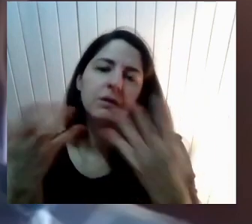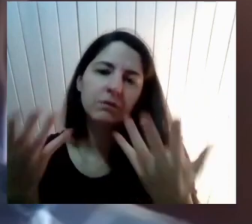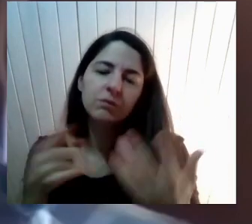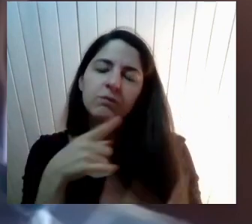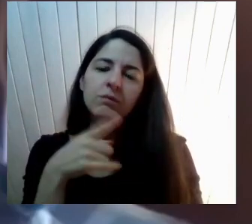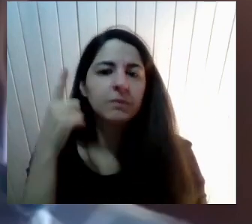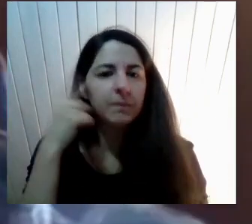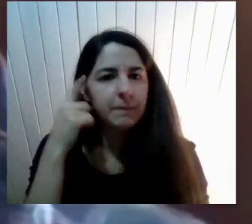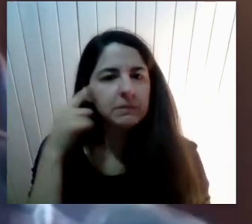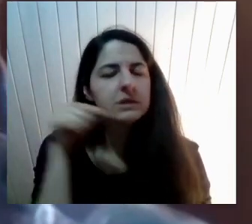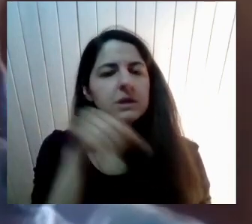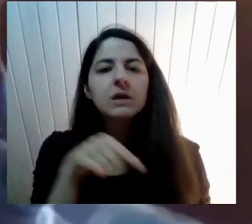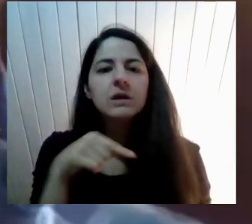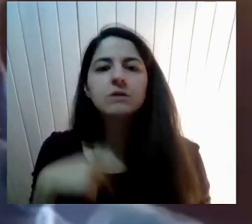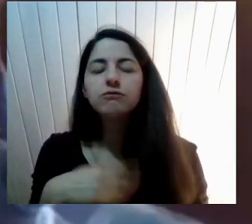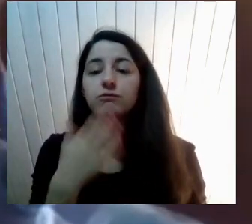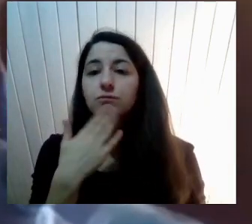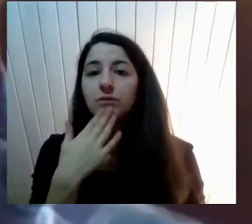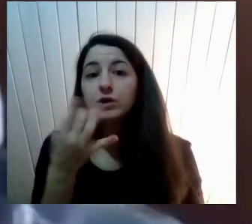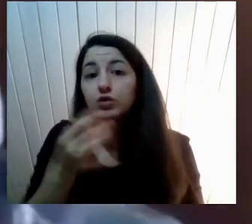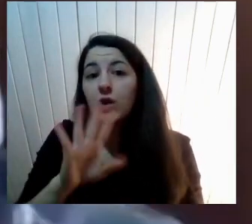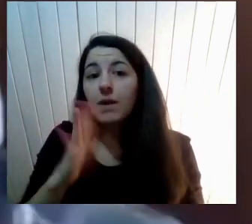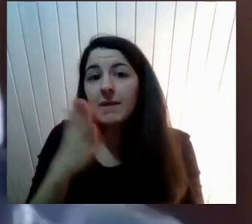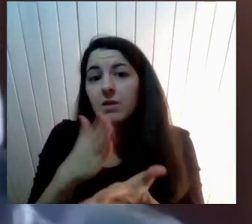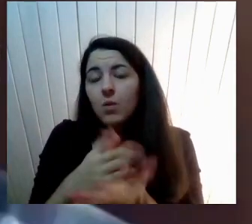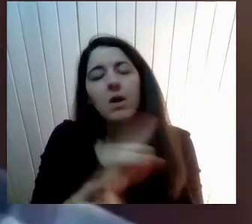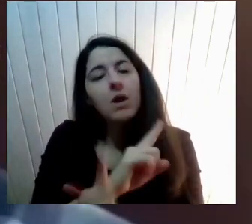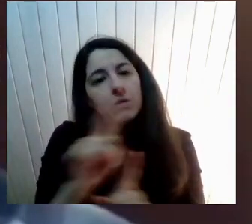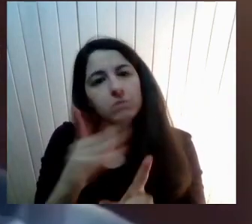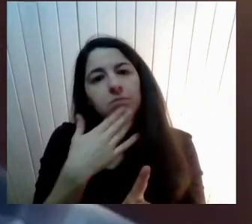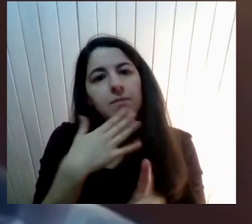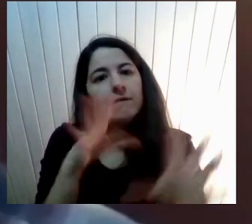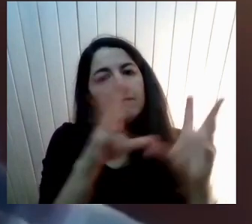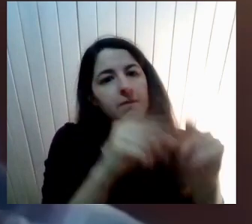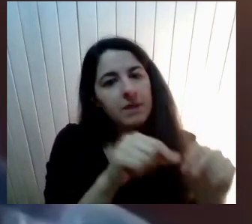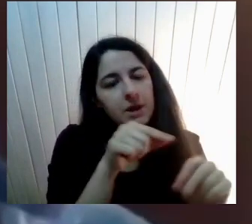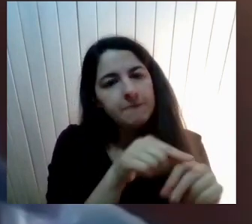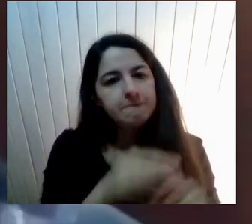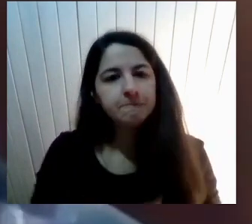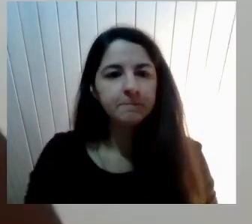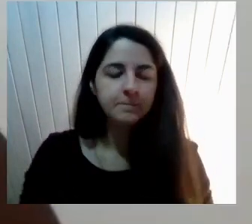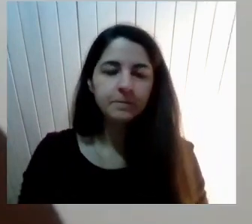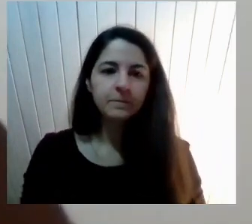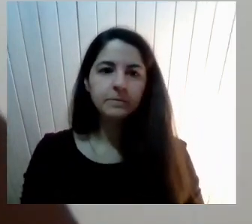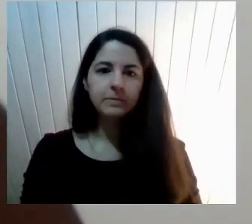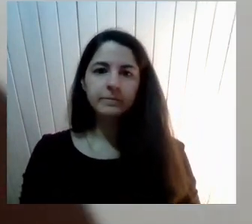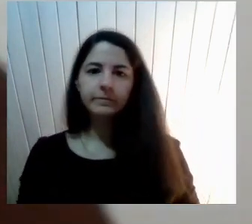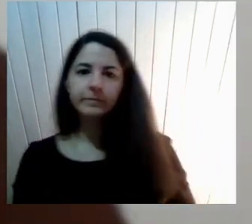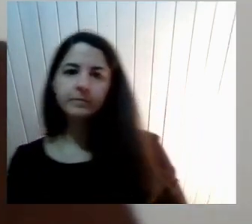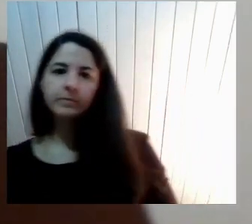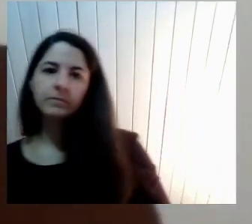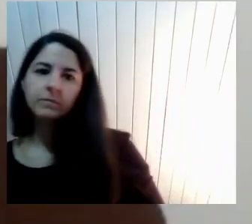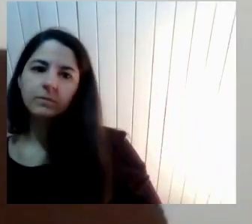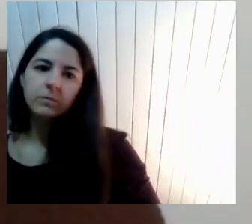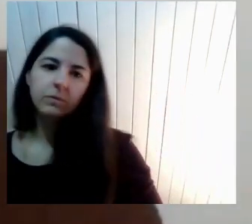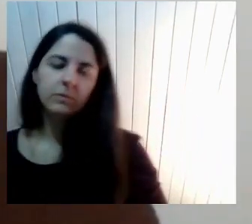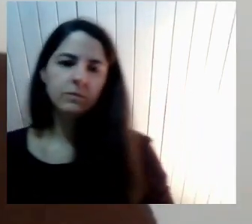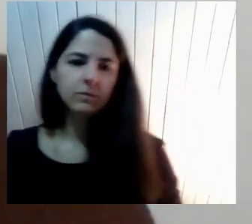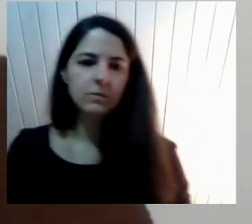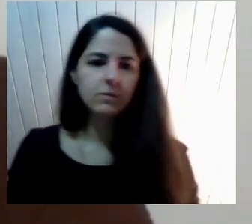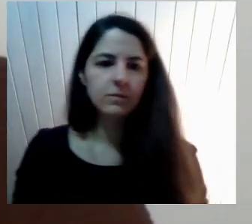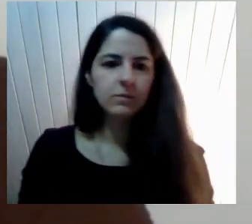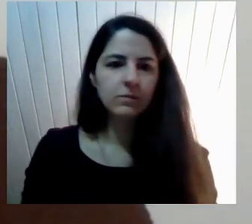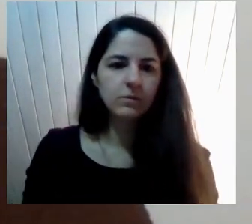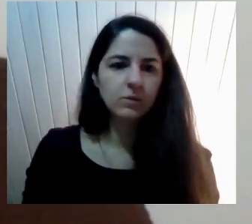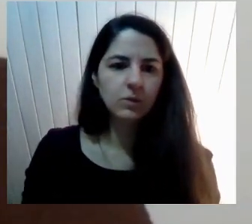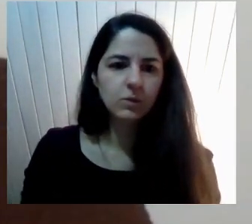la escuela ¿Te parece Rosario Si quieres Comentar ahora? Porque no hay Más palabras Súper Mira